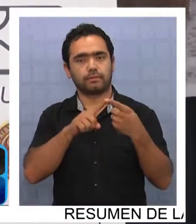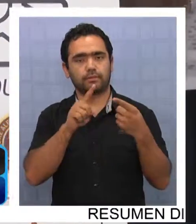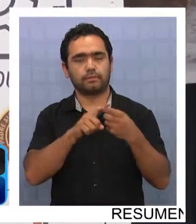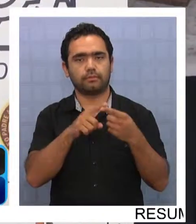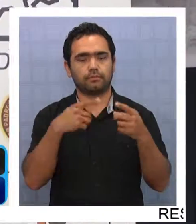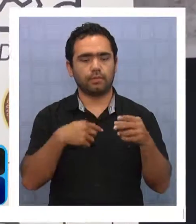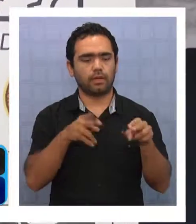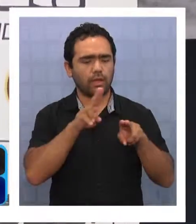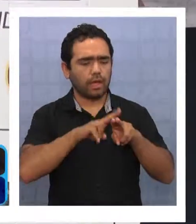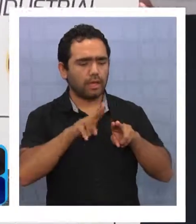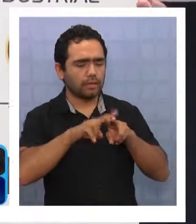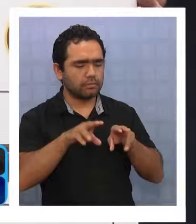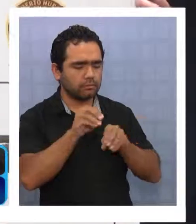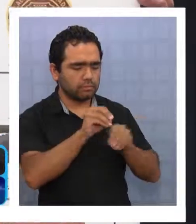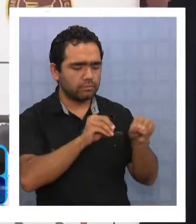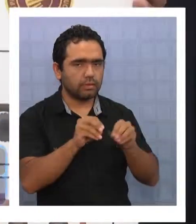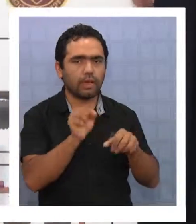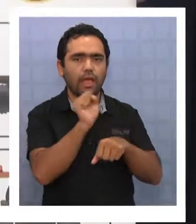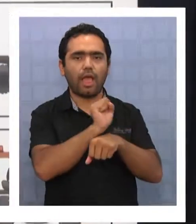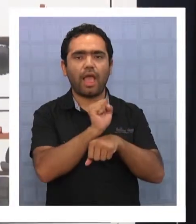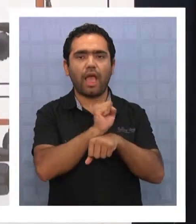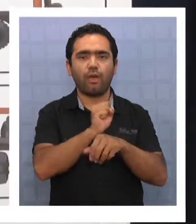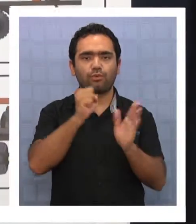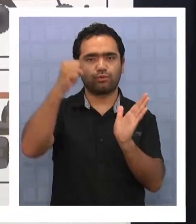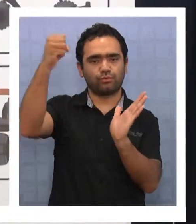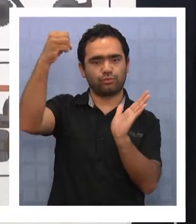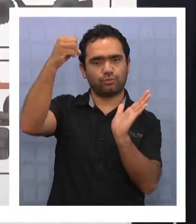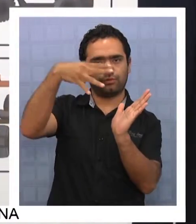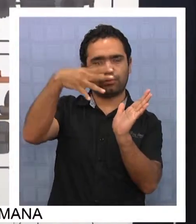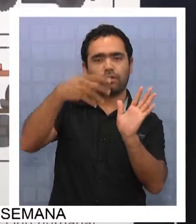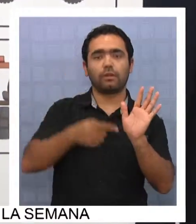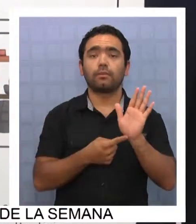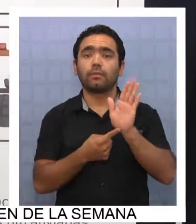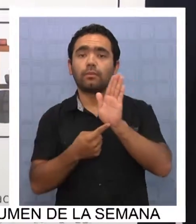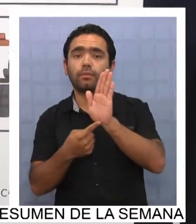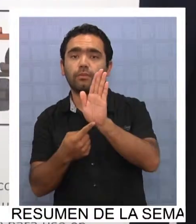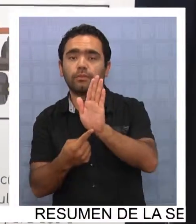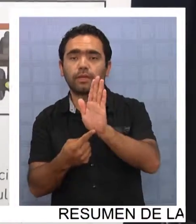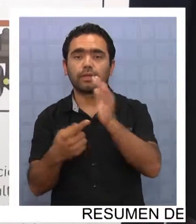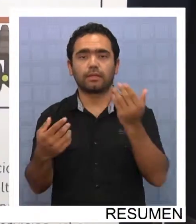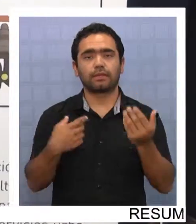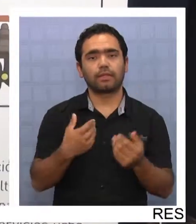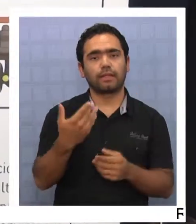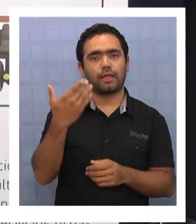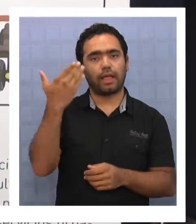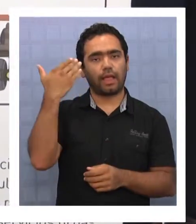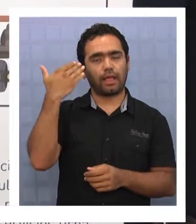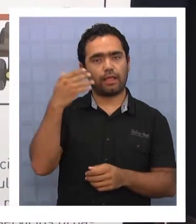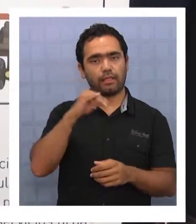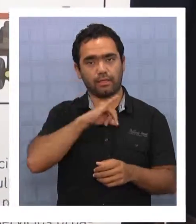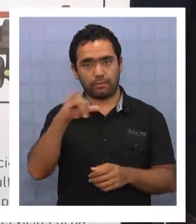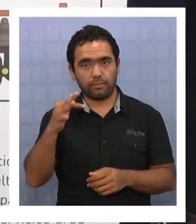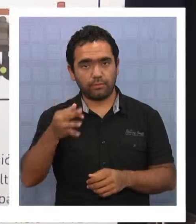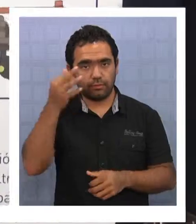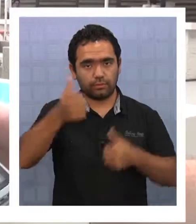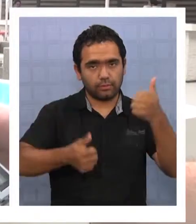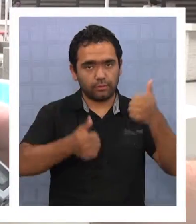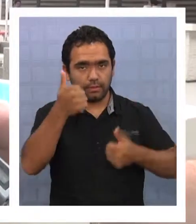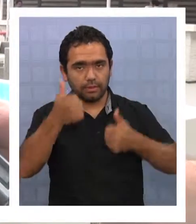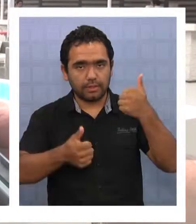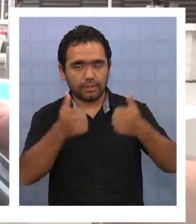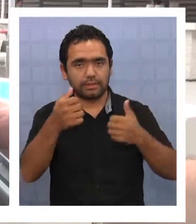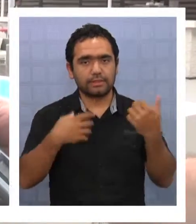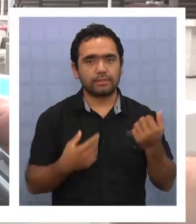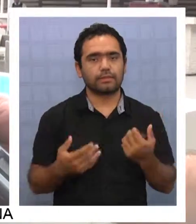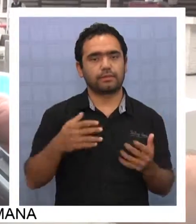de un auto solar que estuvo en la muestra de los vehículos que estarían en la ruta solar Atacama 2015. Un reconocimiento a que un